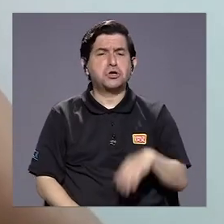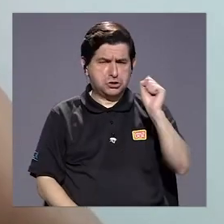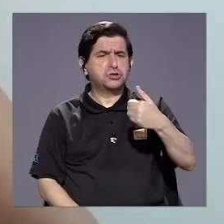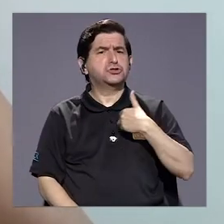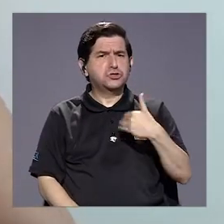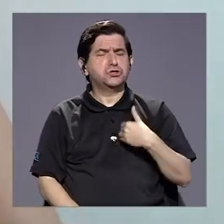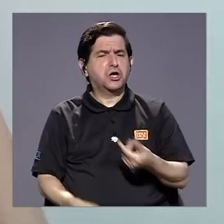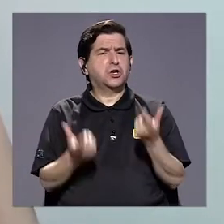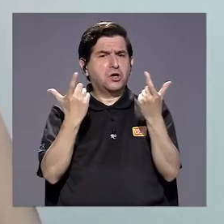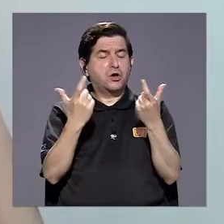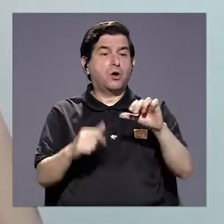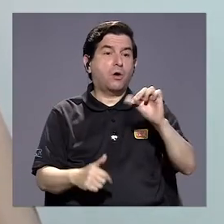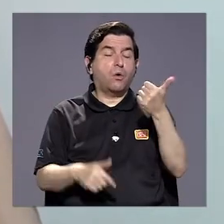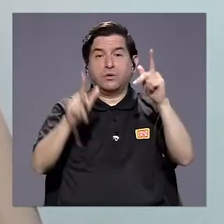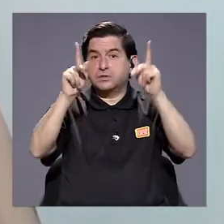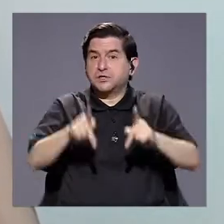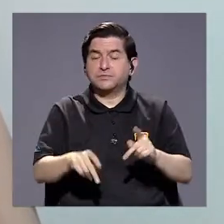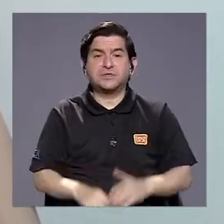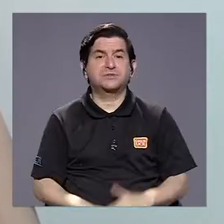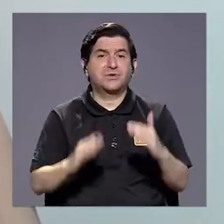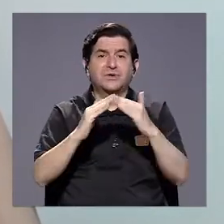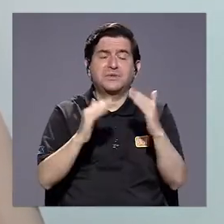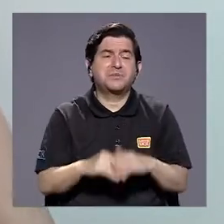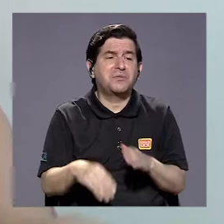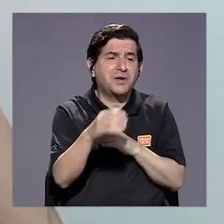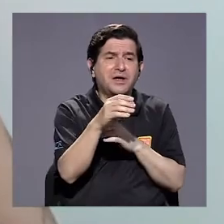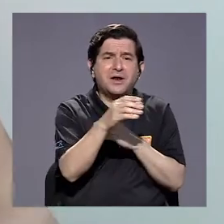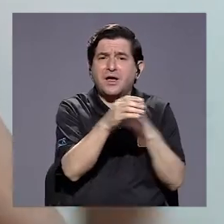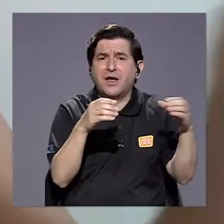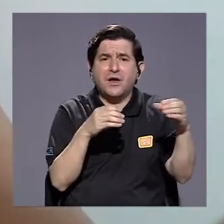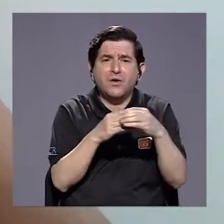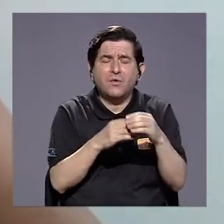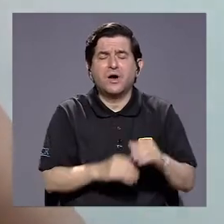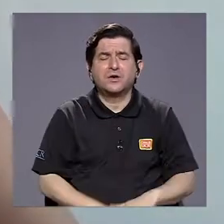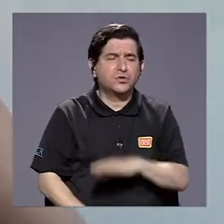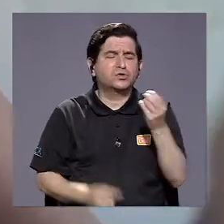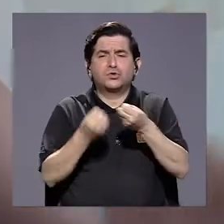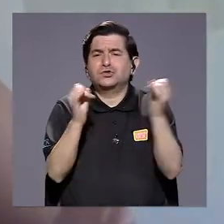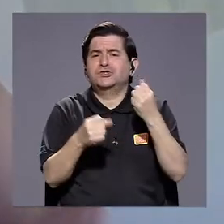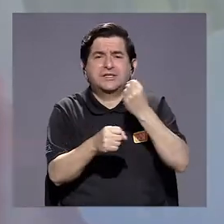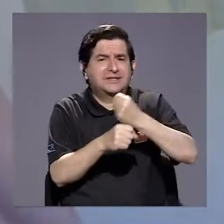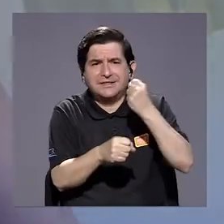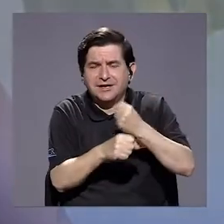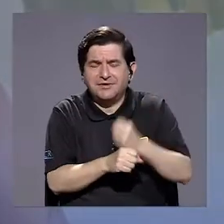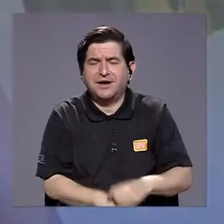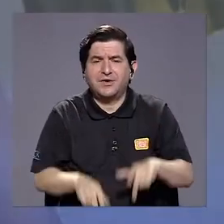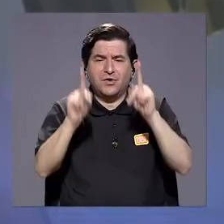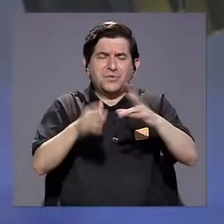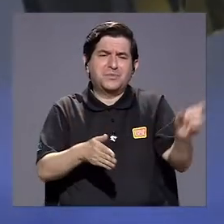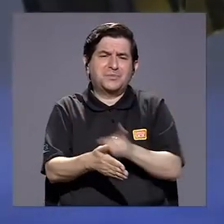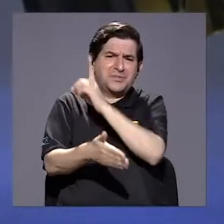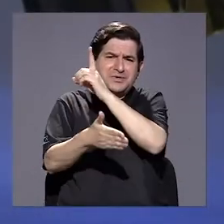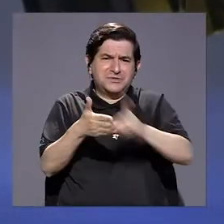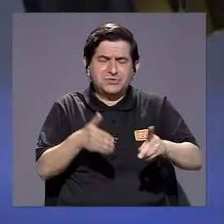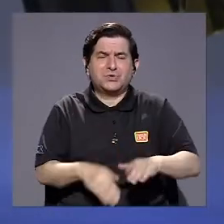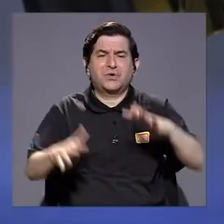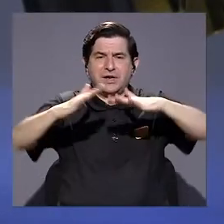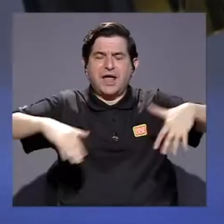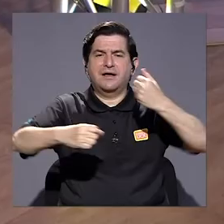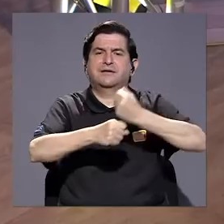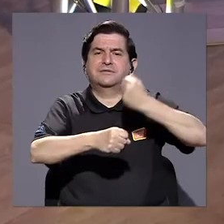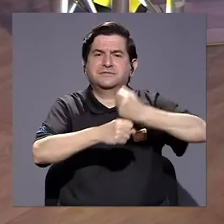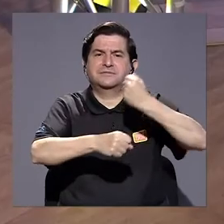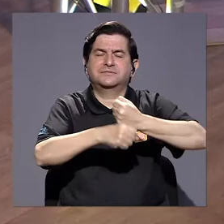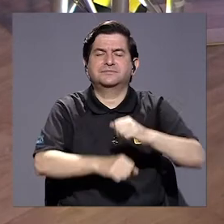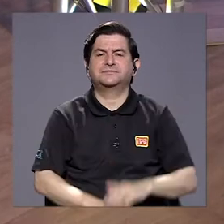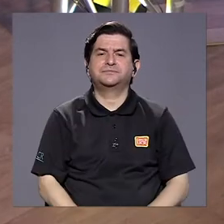recursos, pero también tenemos personas viviendo en cuarterías, personas desempleadas y personas sufriendo discriminación en su espacio laboral.